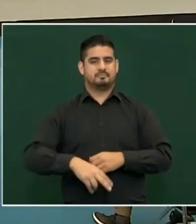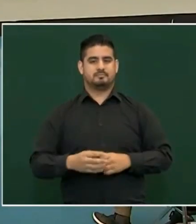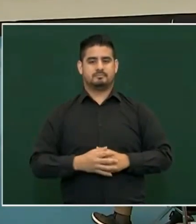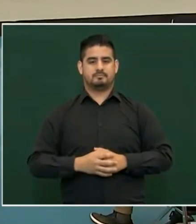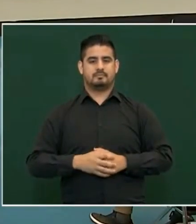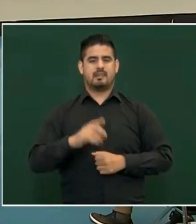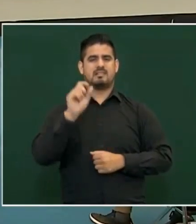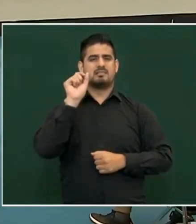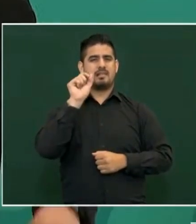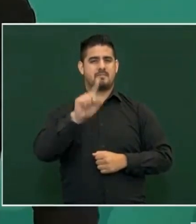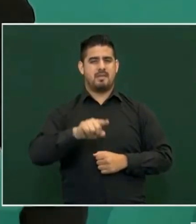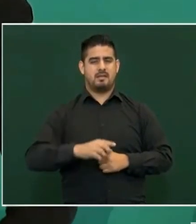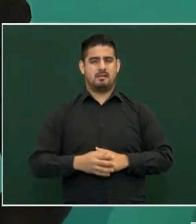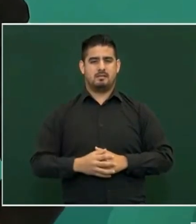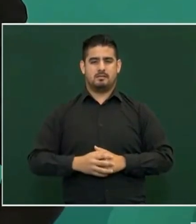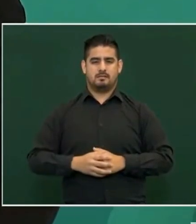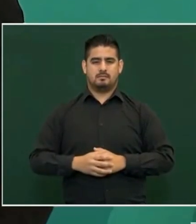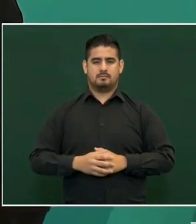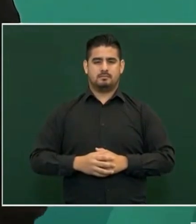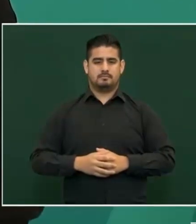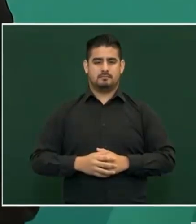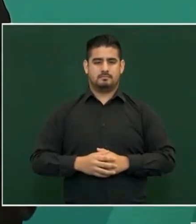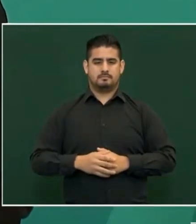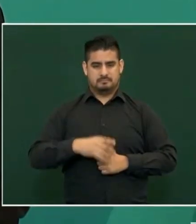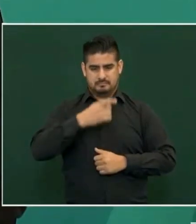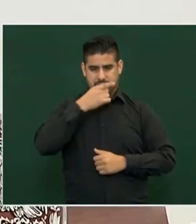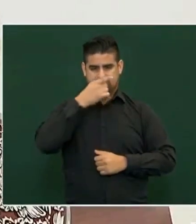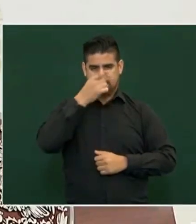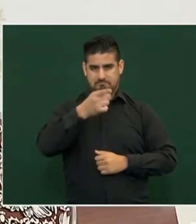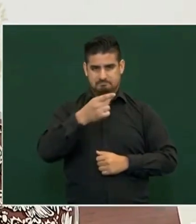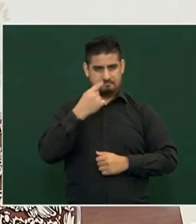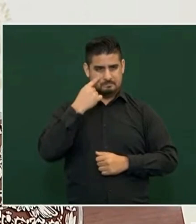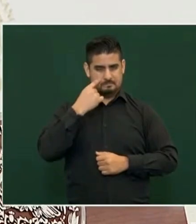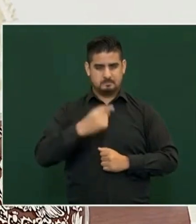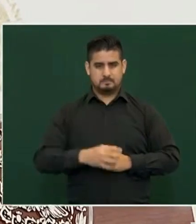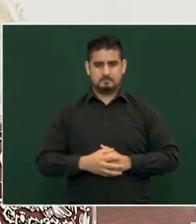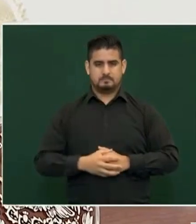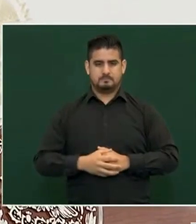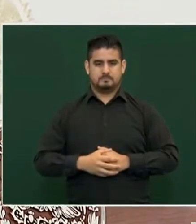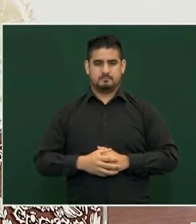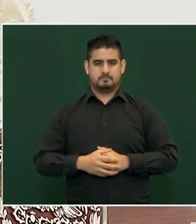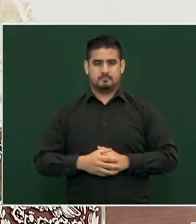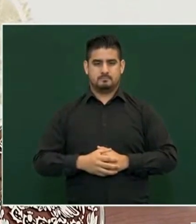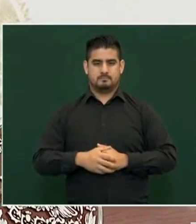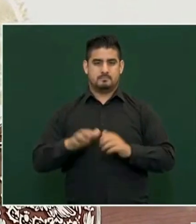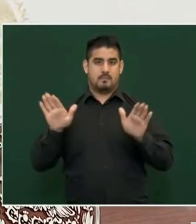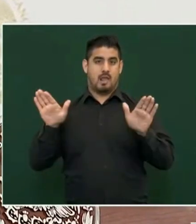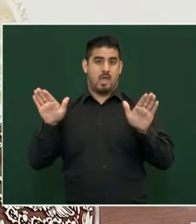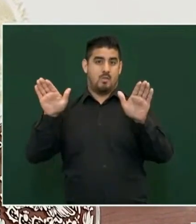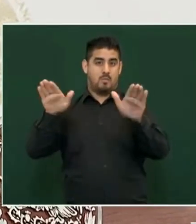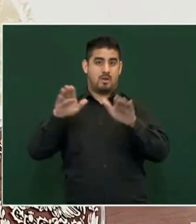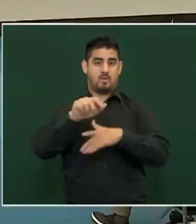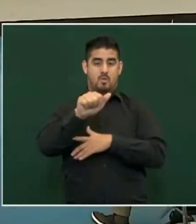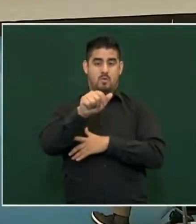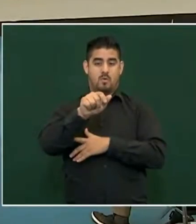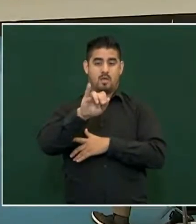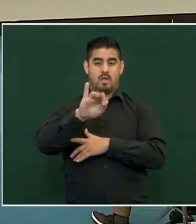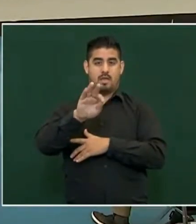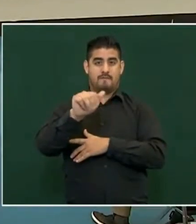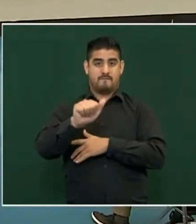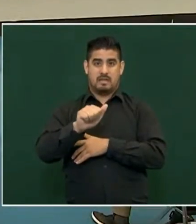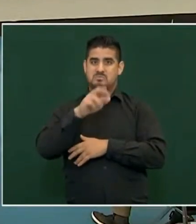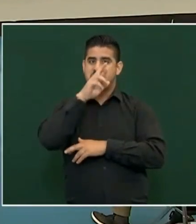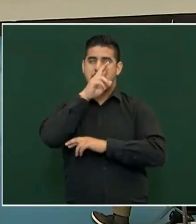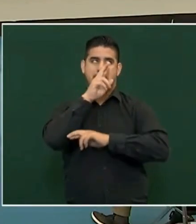Y también, pues, contarles que el aeropuerto Felipe Ángeles es de lo